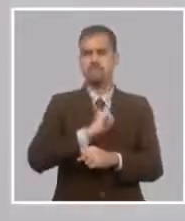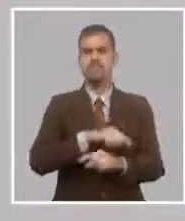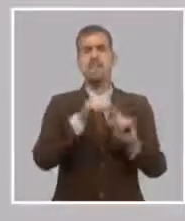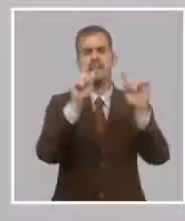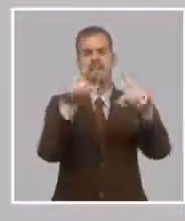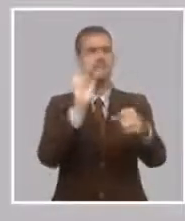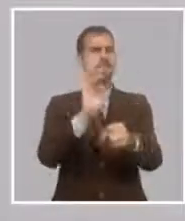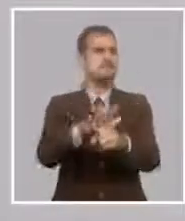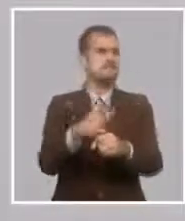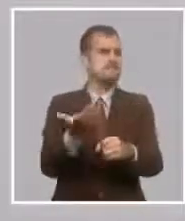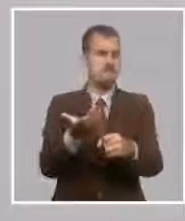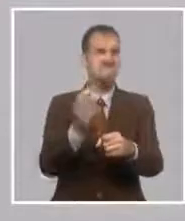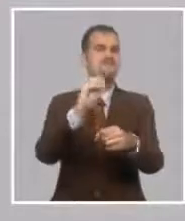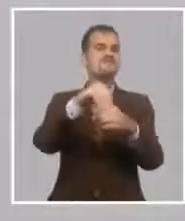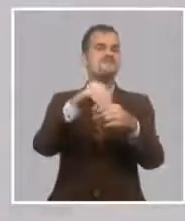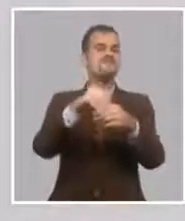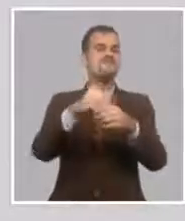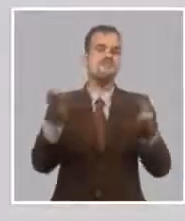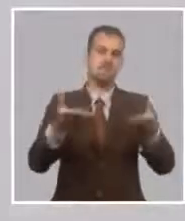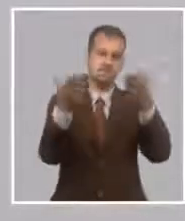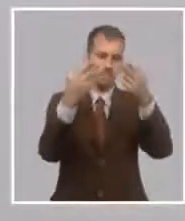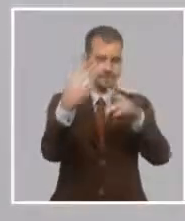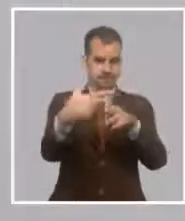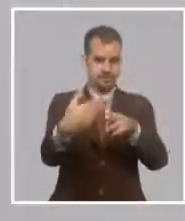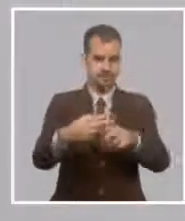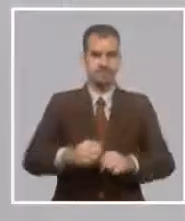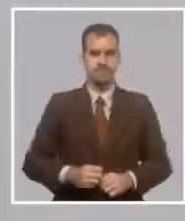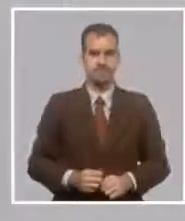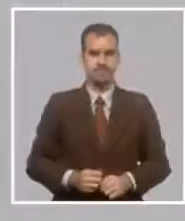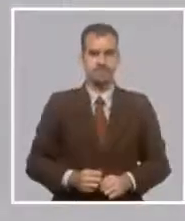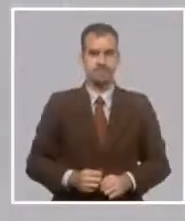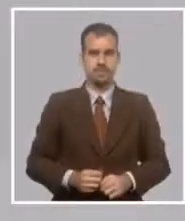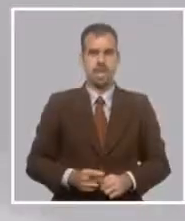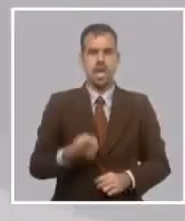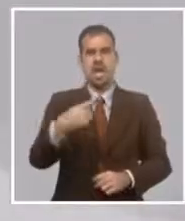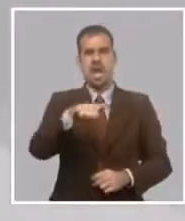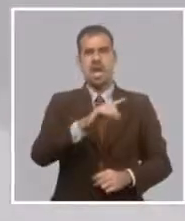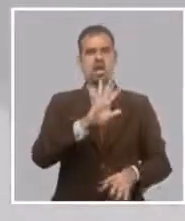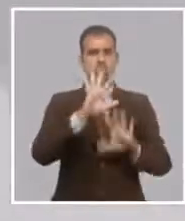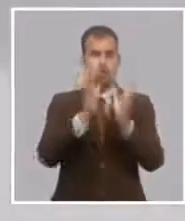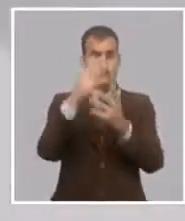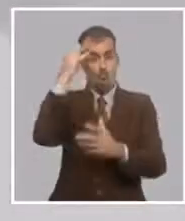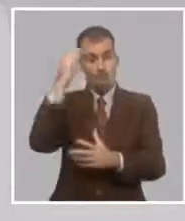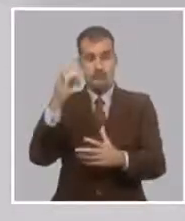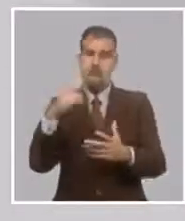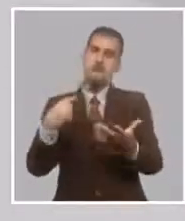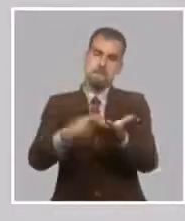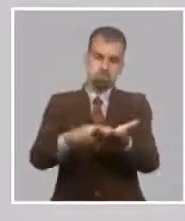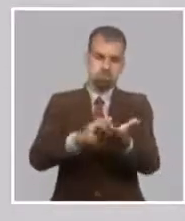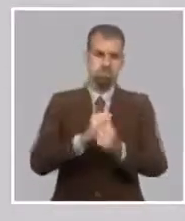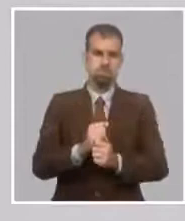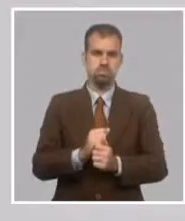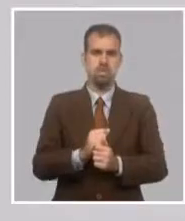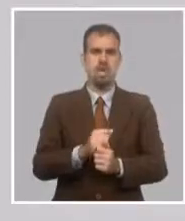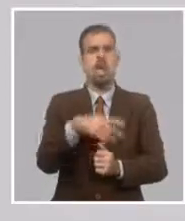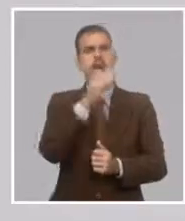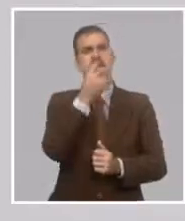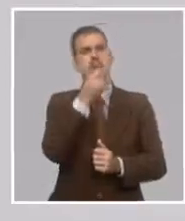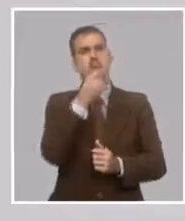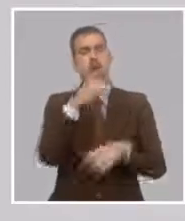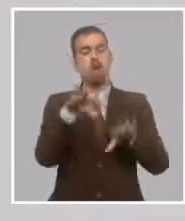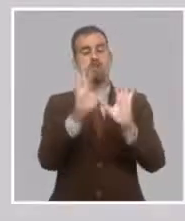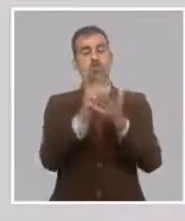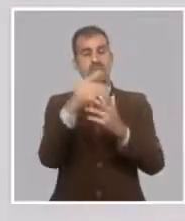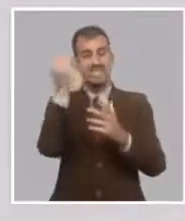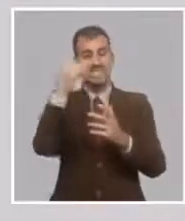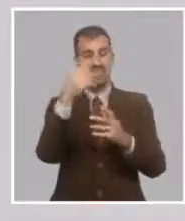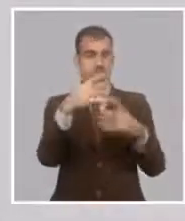fondo de desarrollo con recursos presupuestarios con destino a financiar una parte de los